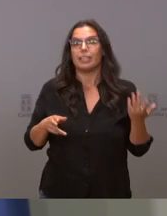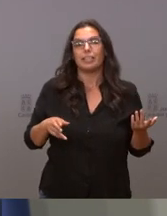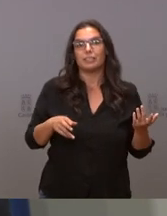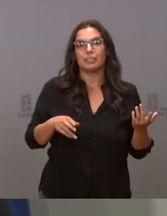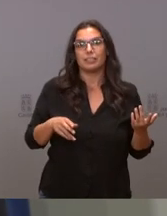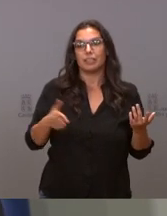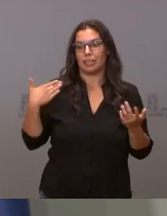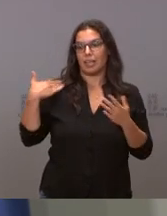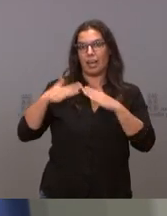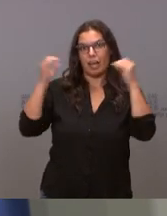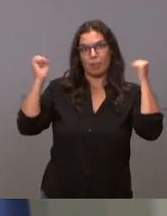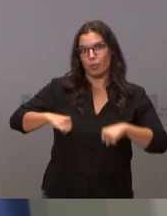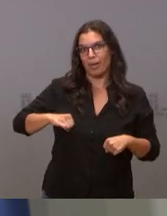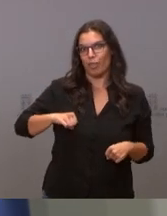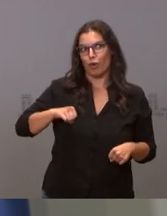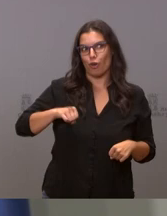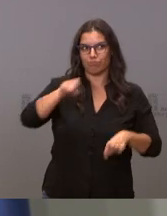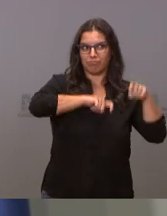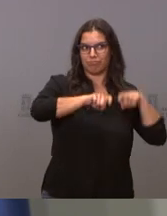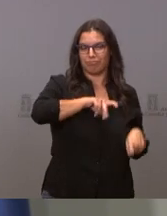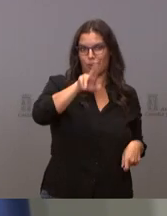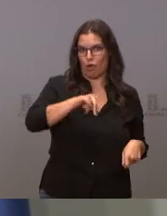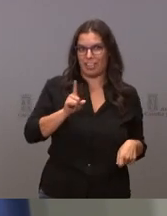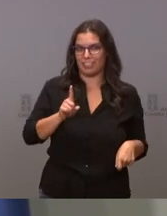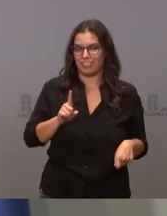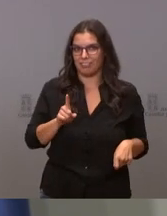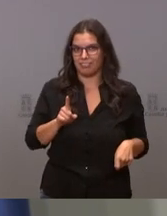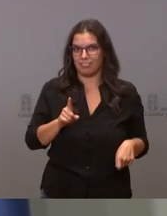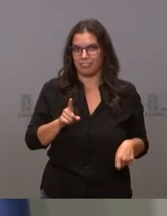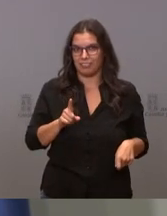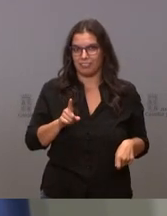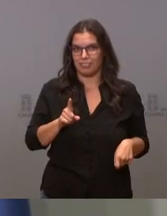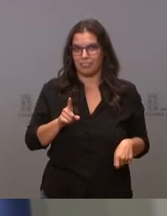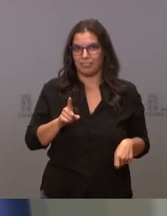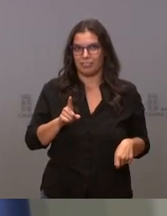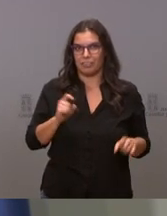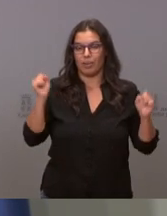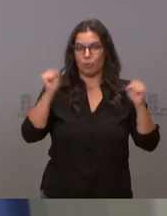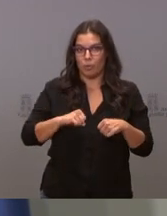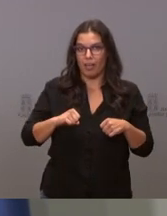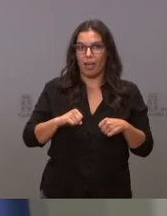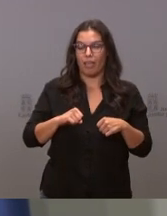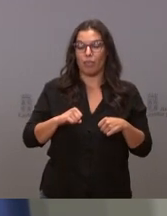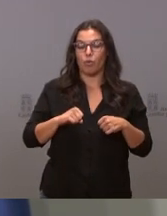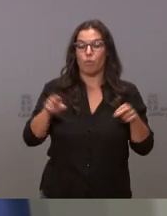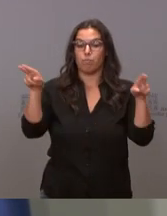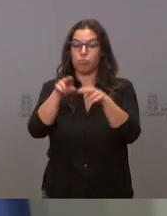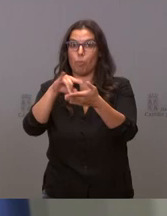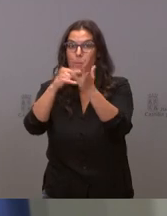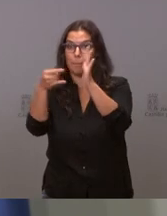ha aprobado en esa proposición no de ley se ha aprobado que se retire una cosa que no existe